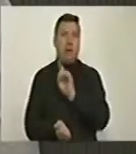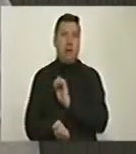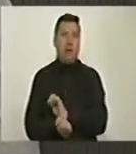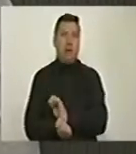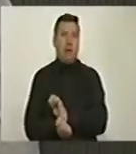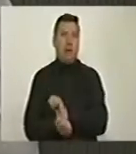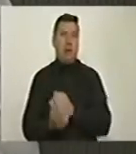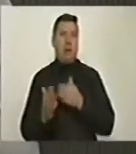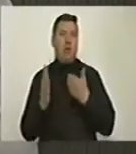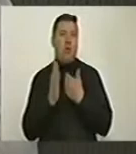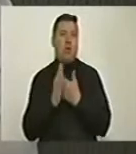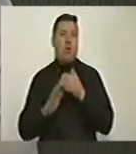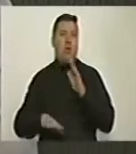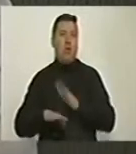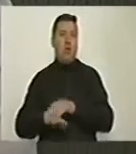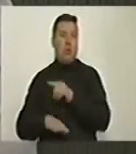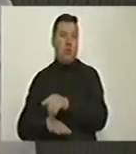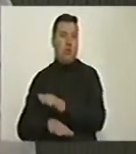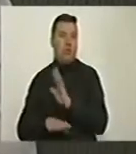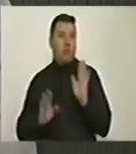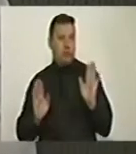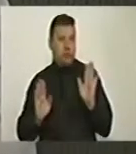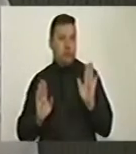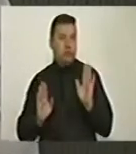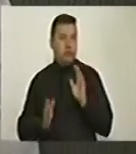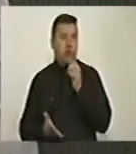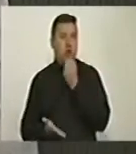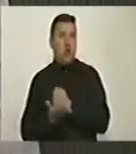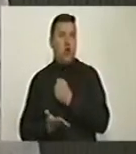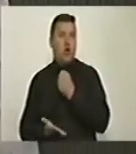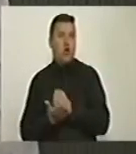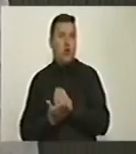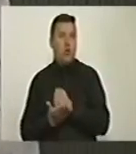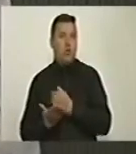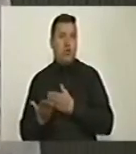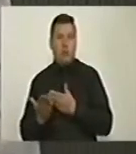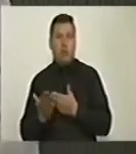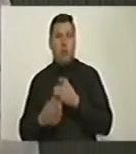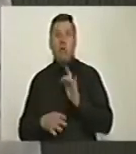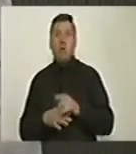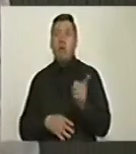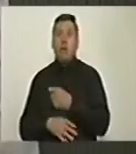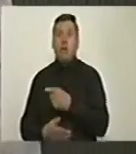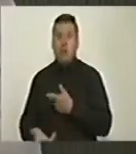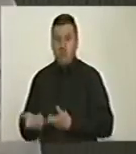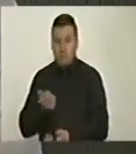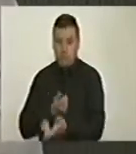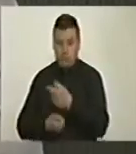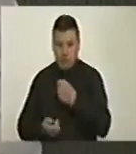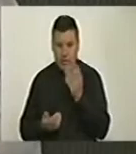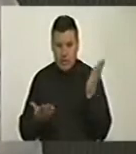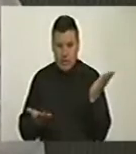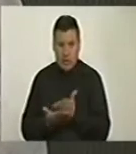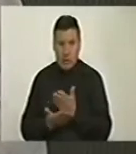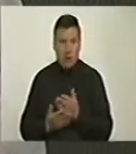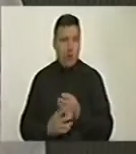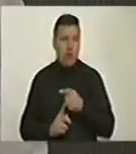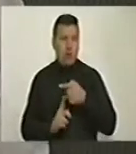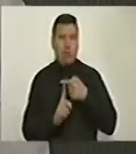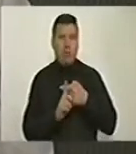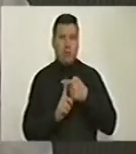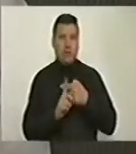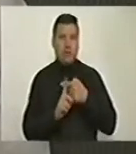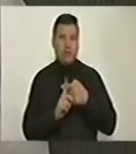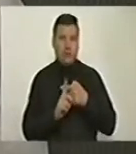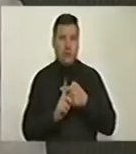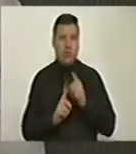justificar dentro de ello la obligatoriedad de la erradicación manual que tenía unos efectos positivos y que con